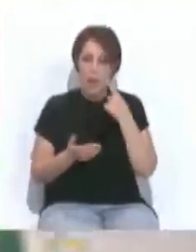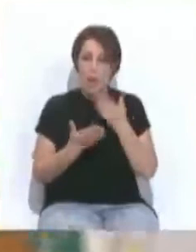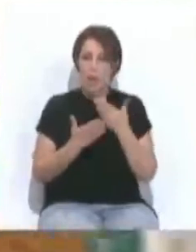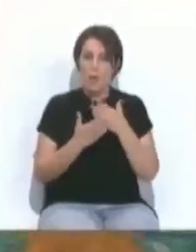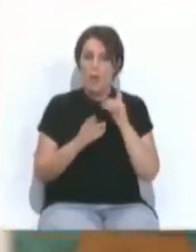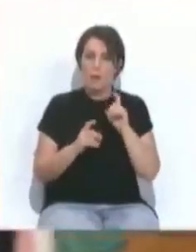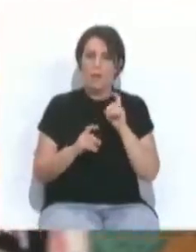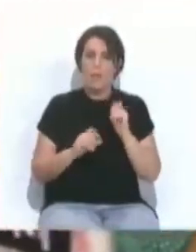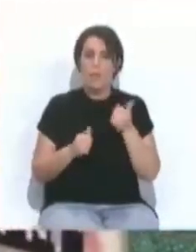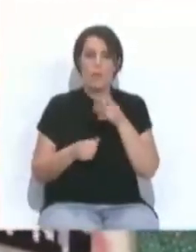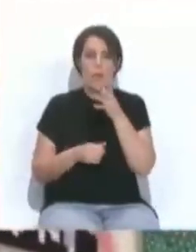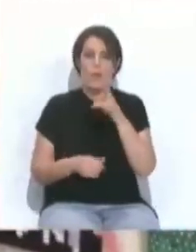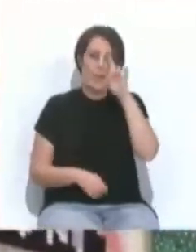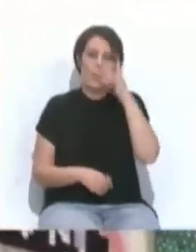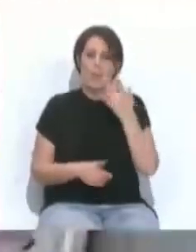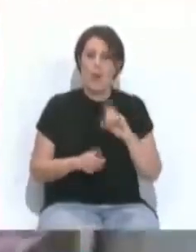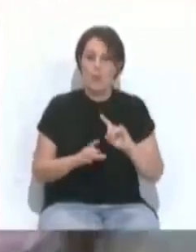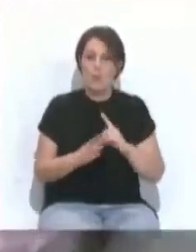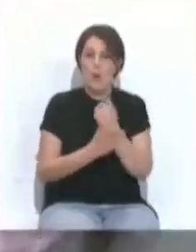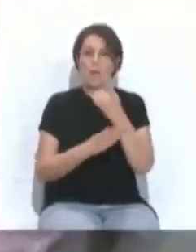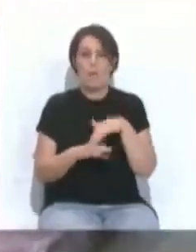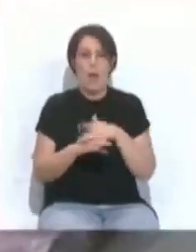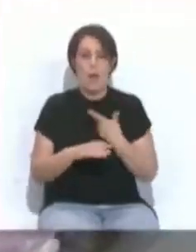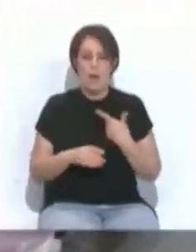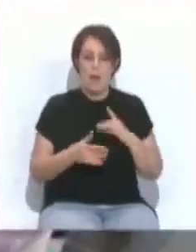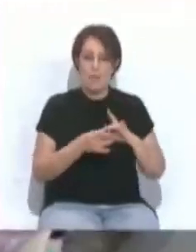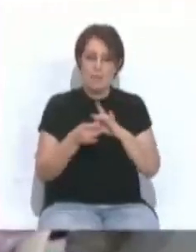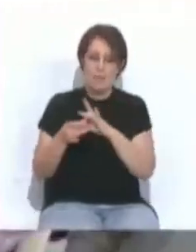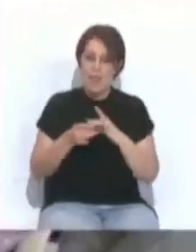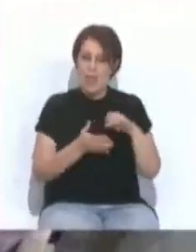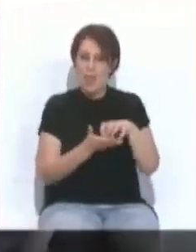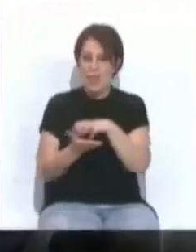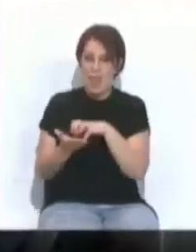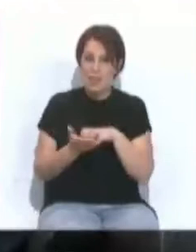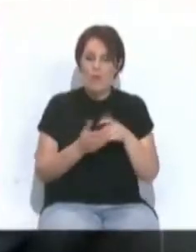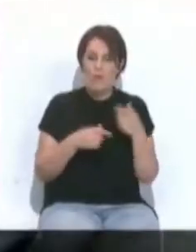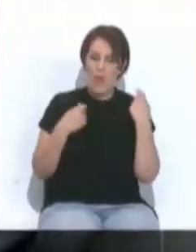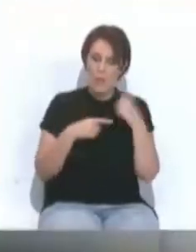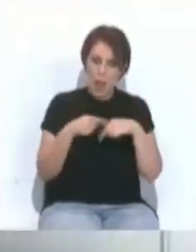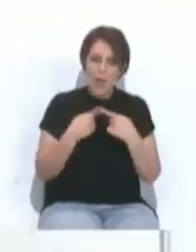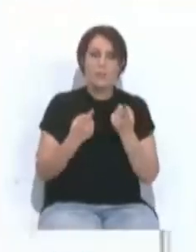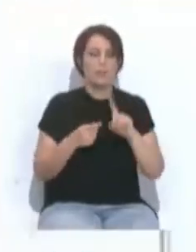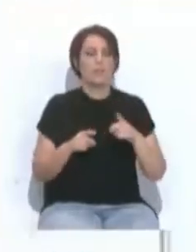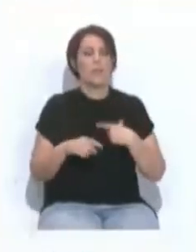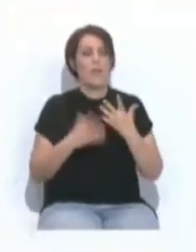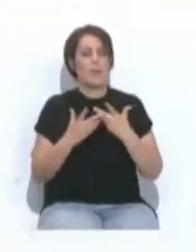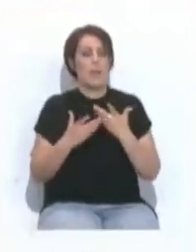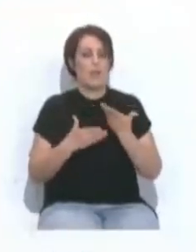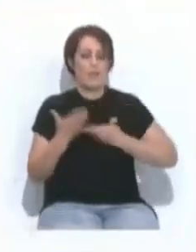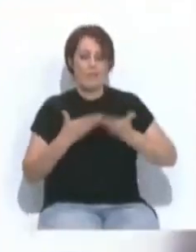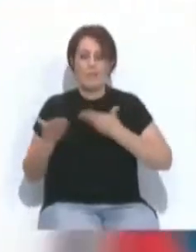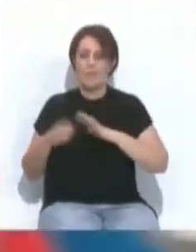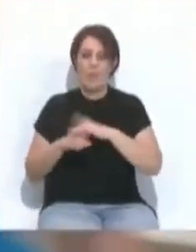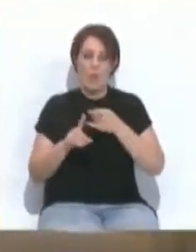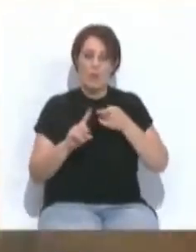educativa surge como iniciativa innovadora para fomentar las sinergias entre los centros, las familias y las administraciones, con el